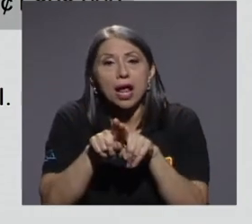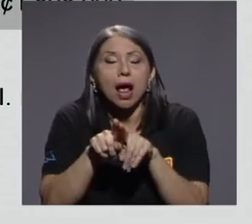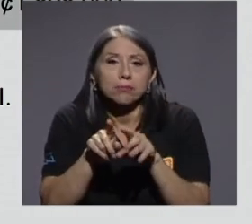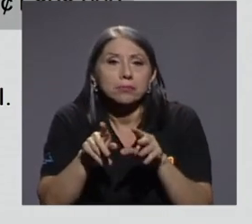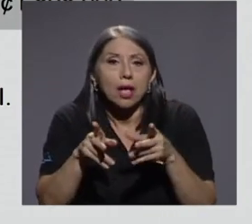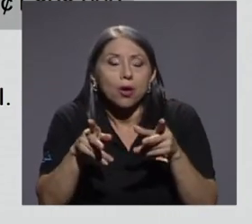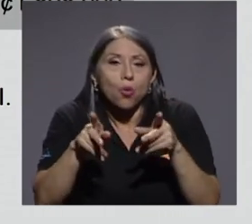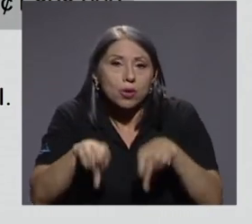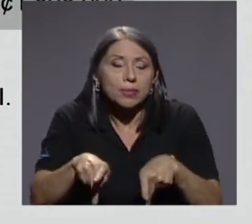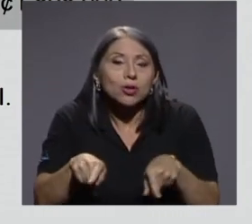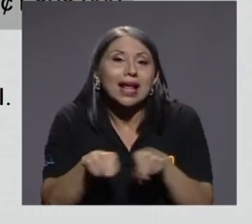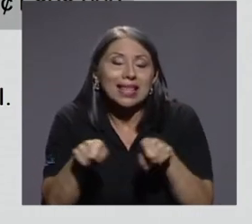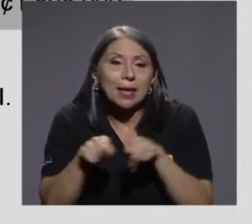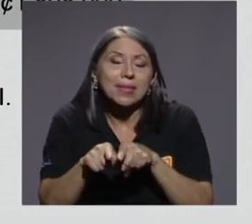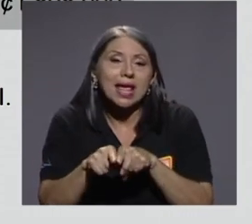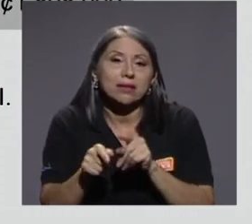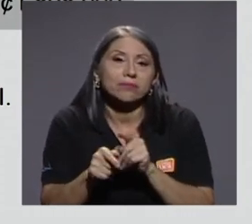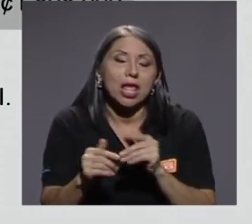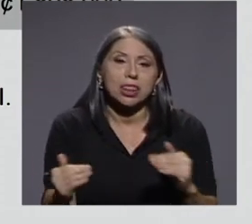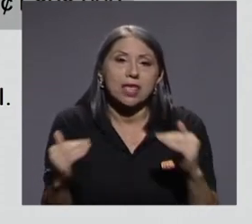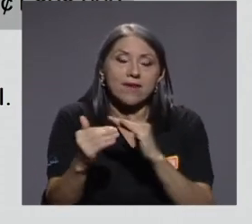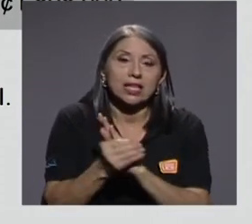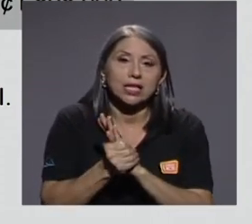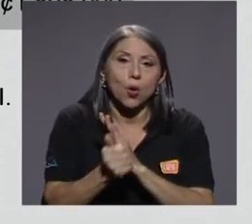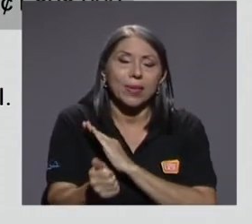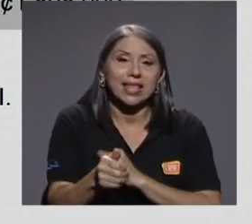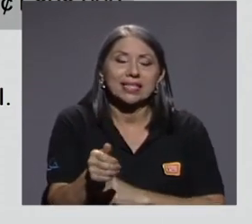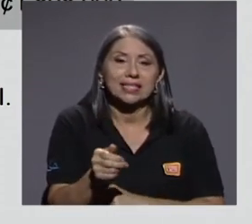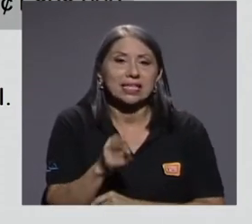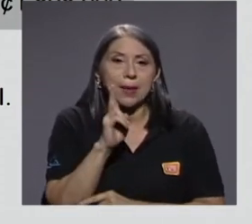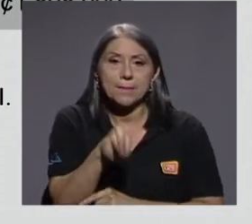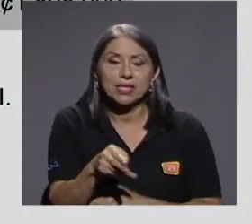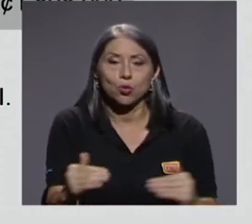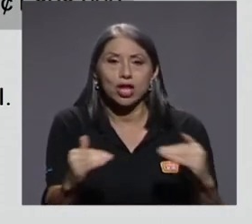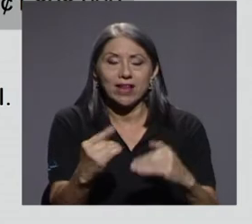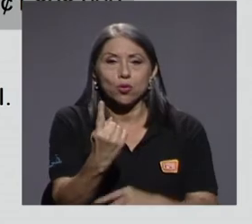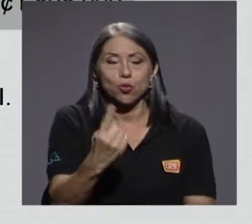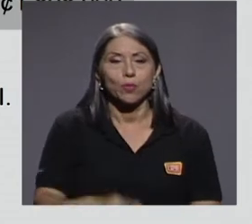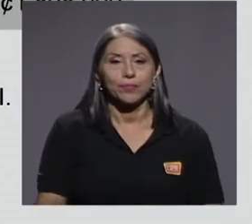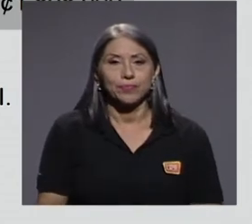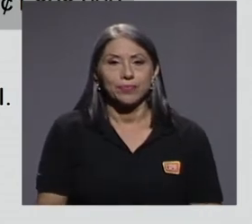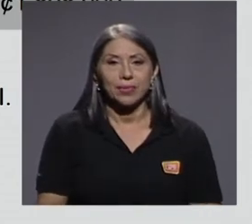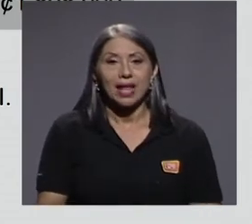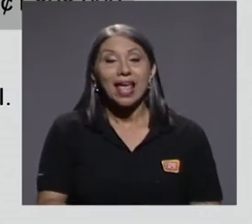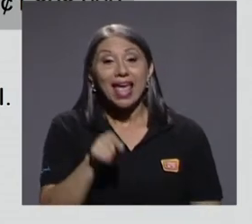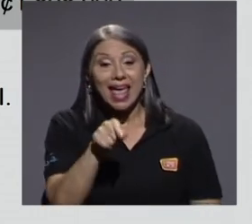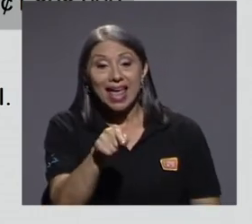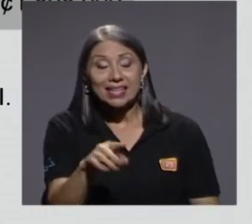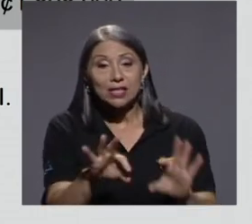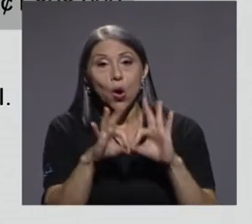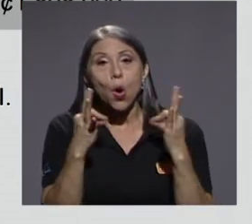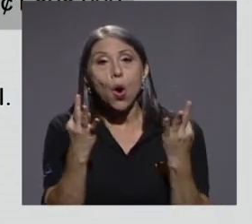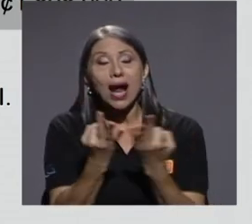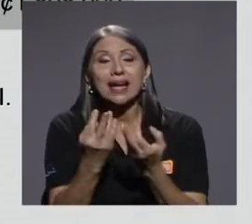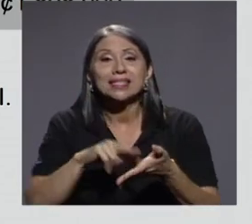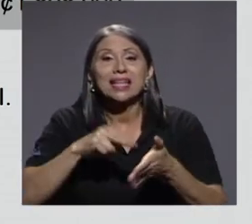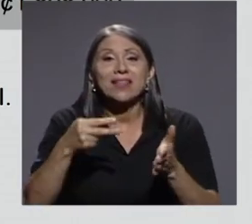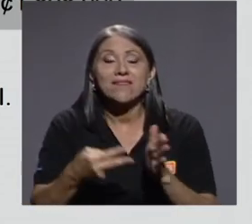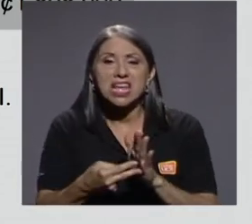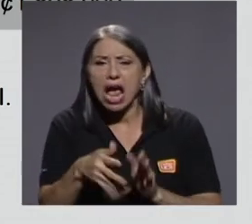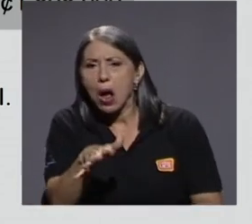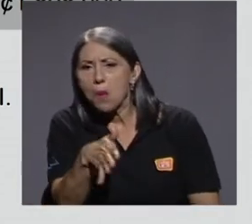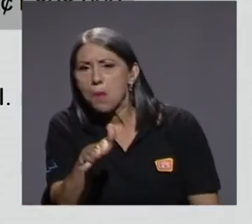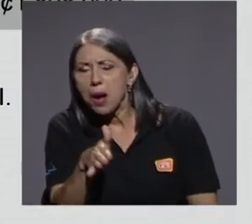tiene niveles de competencias en ese mismo nivel uno. En ese caso, este hogar estaría generando un ingreso